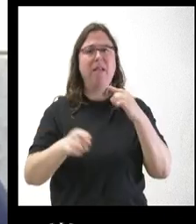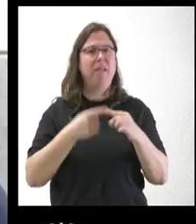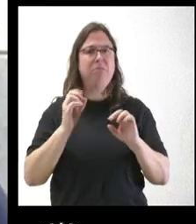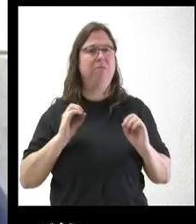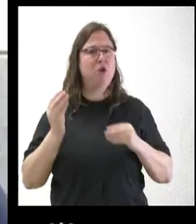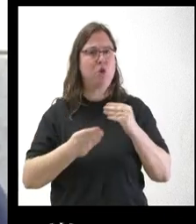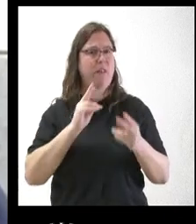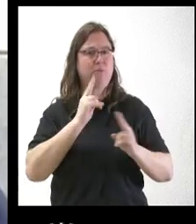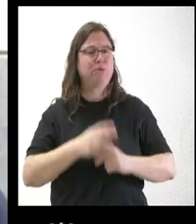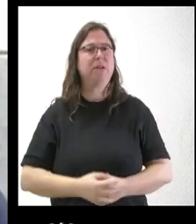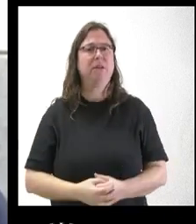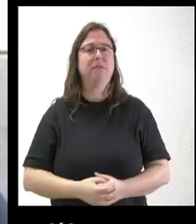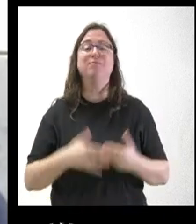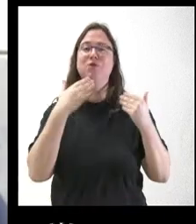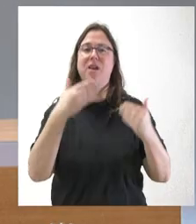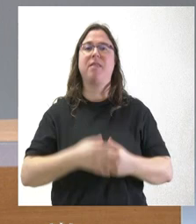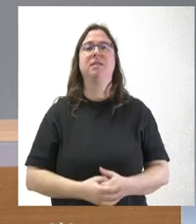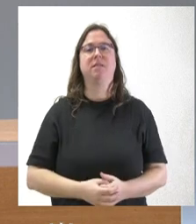respuesta. Muchas gracias.